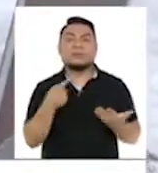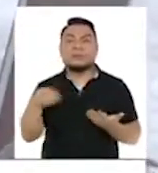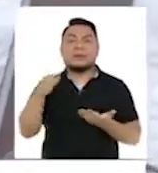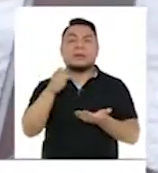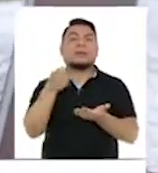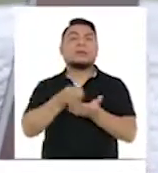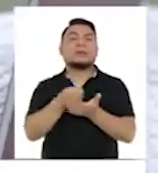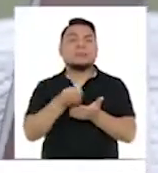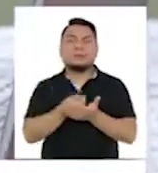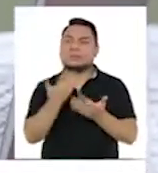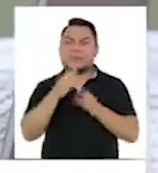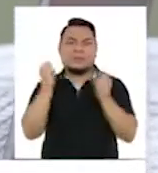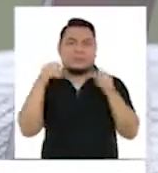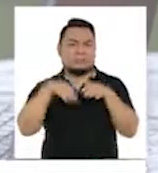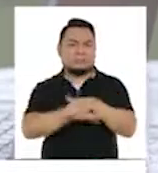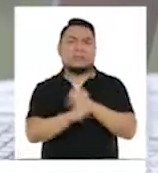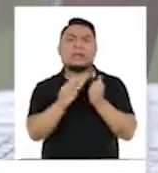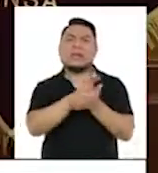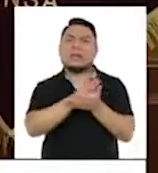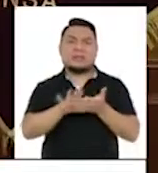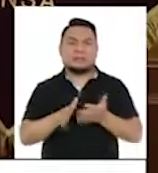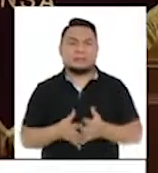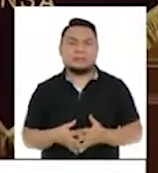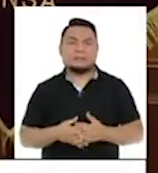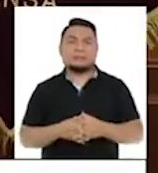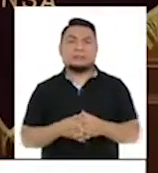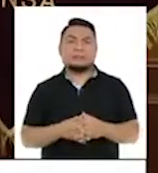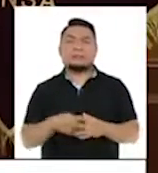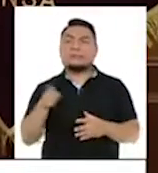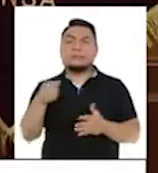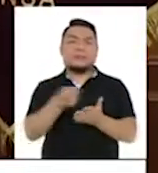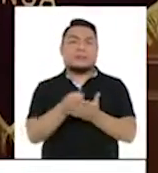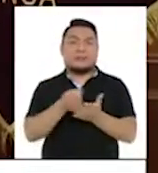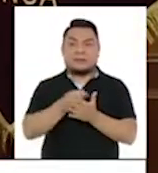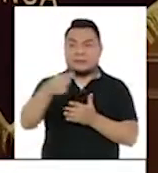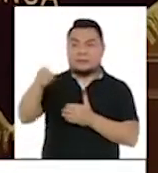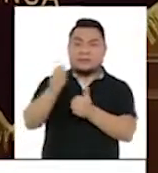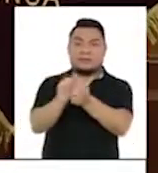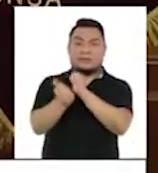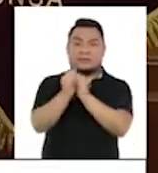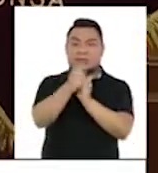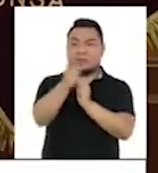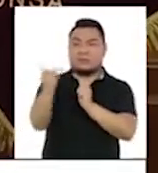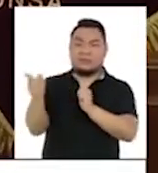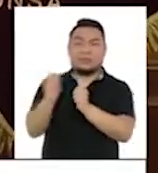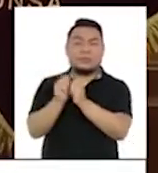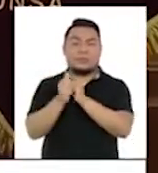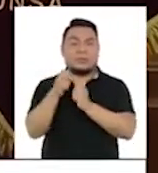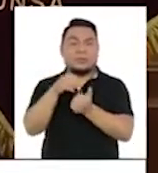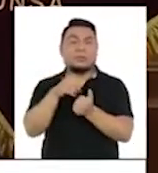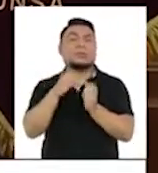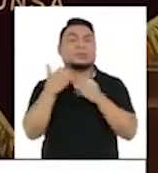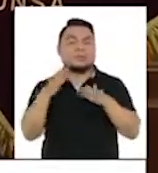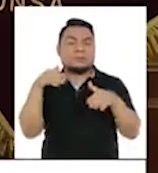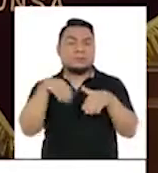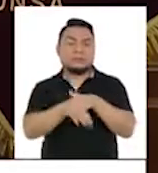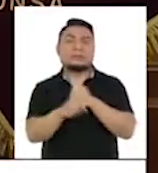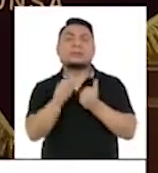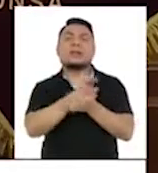matrícula será automática y gratuita. No habrá costo de pago alguno por concepto de